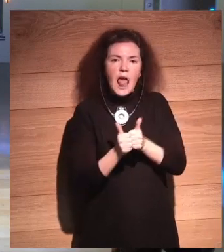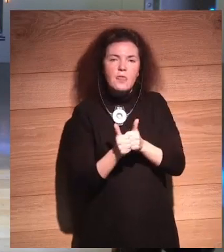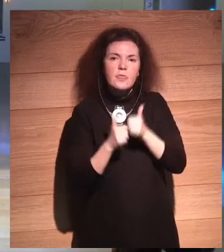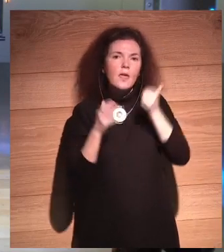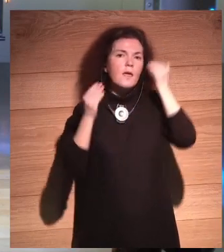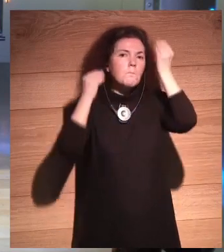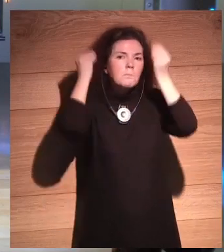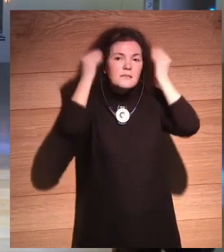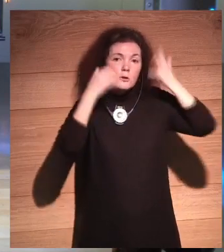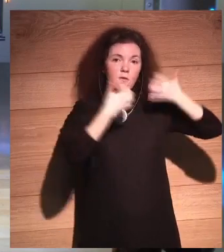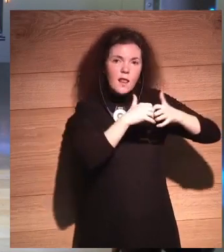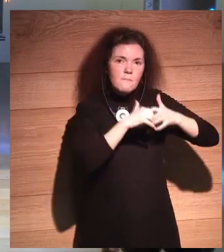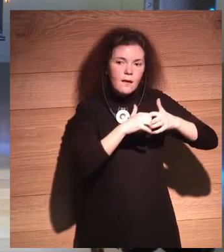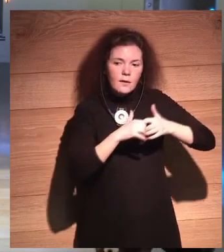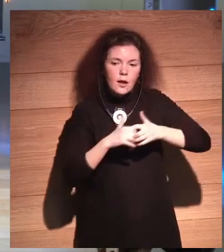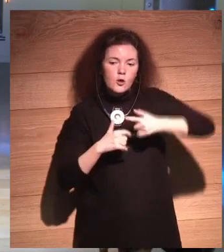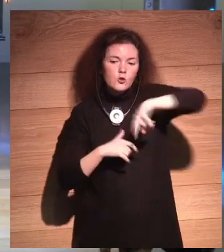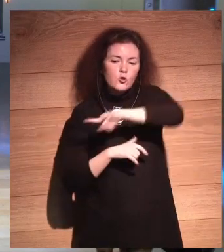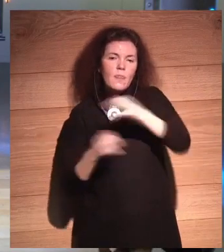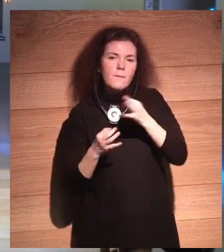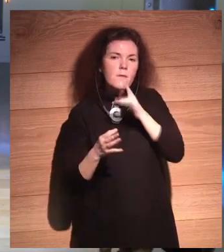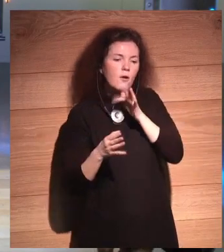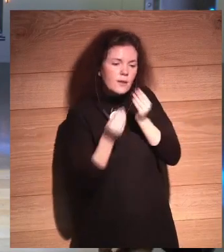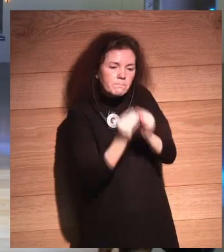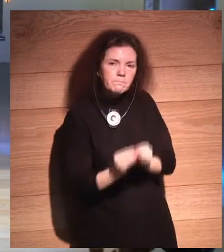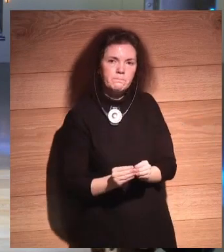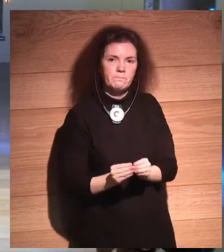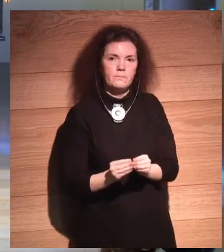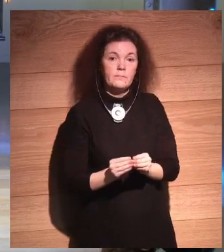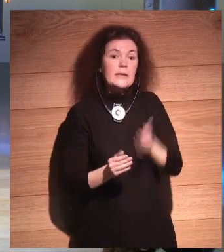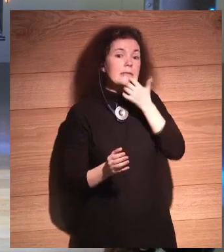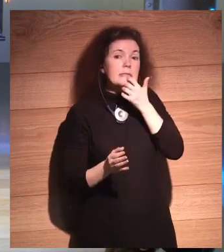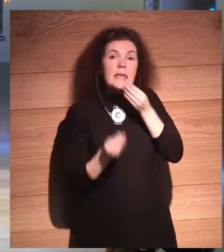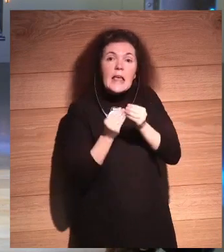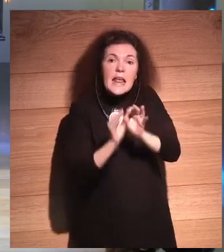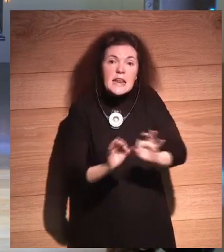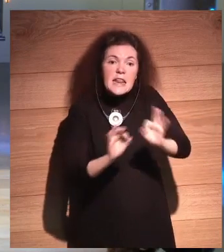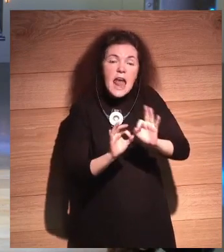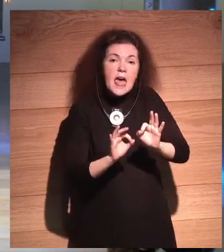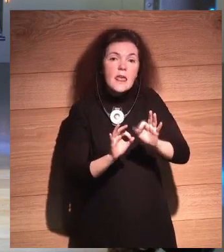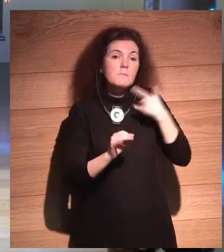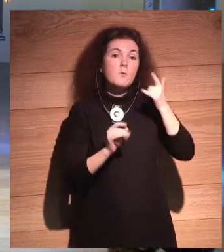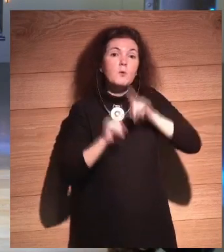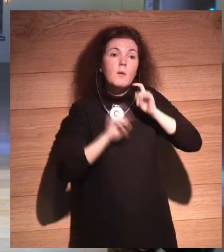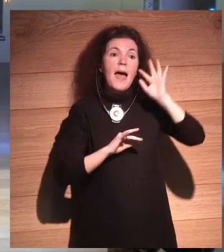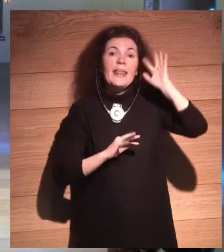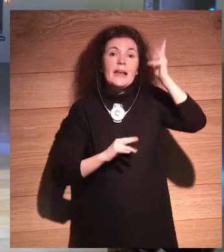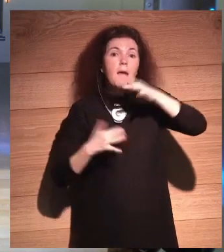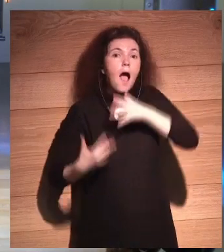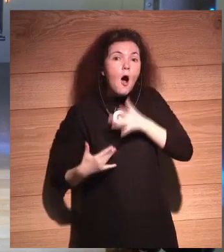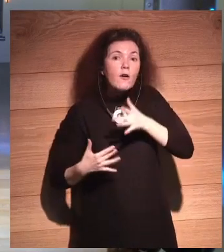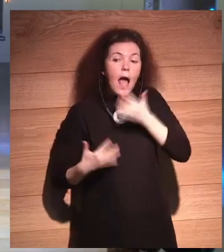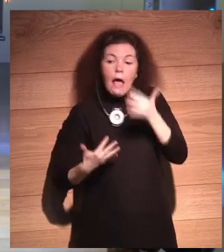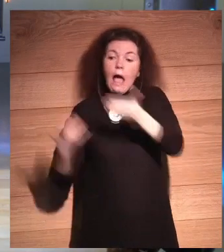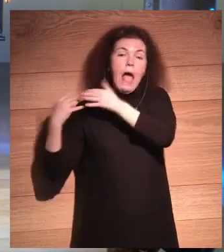el pensamiento de las máquinas, tenemos que ocuparnos de esto. Porque si no, vamos a vernos en el mismo problema que tenemos ahora con el clima. En 10 años nos